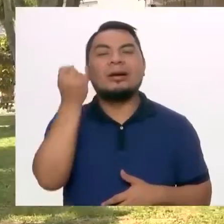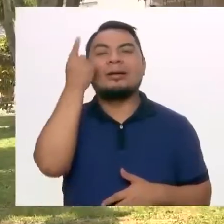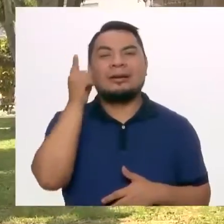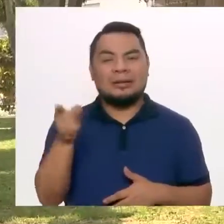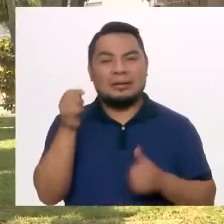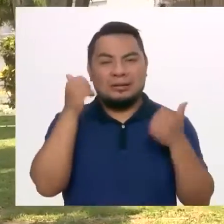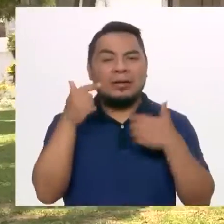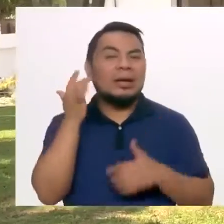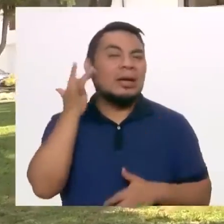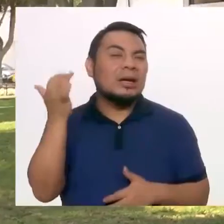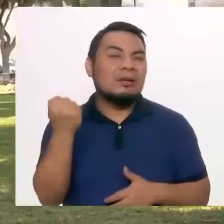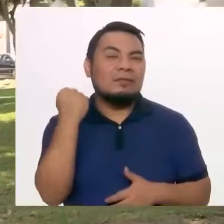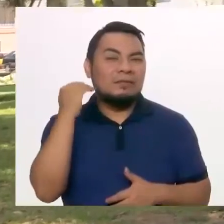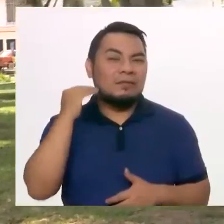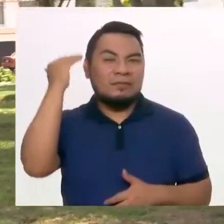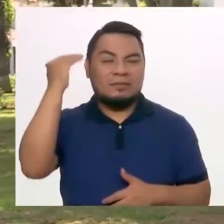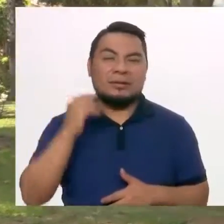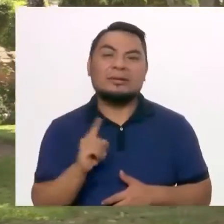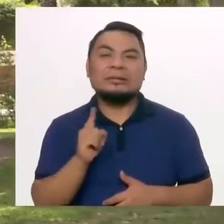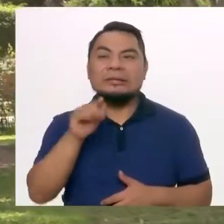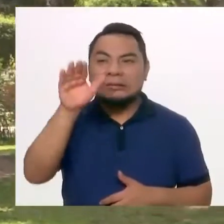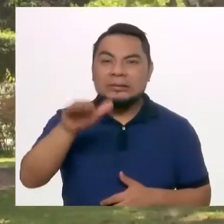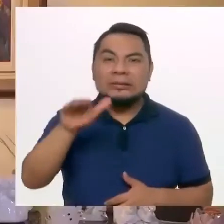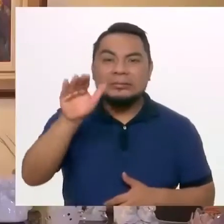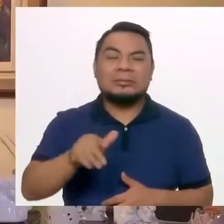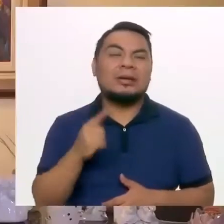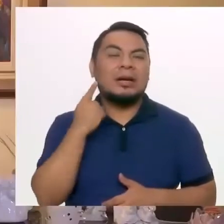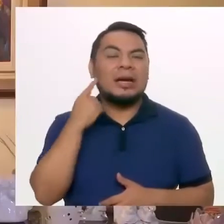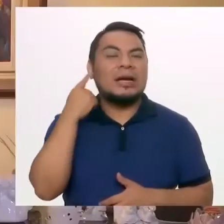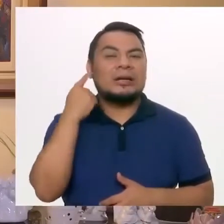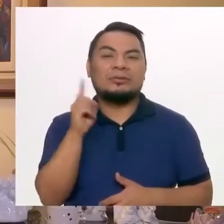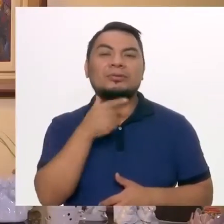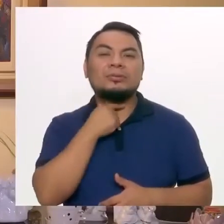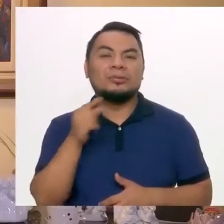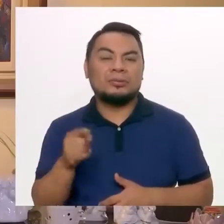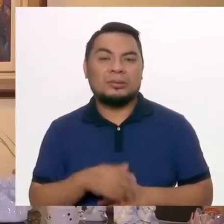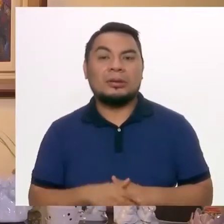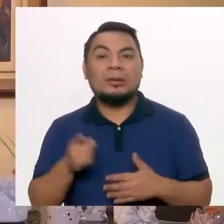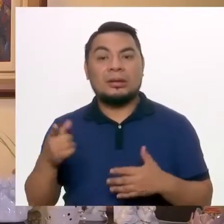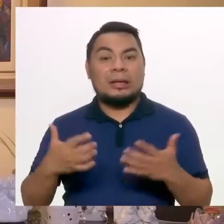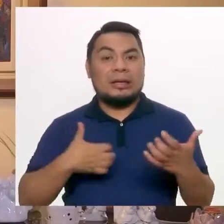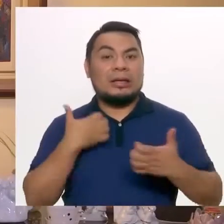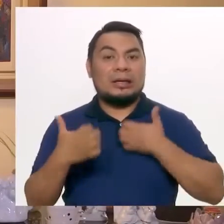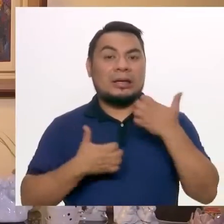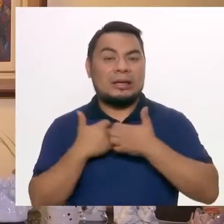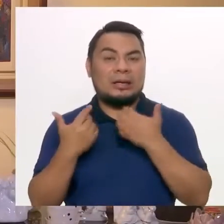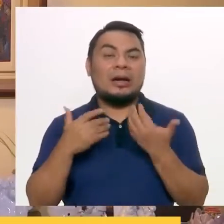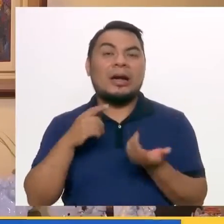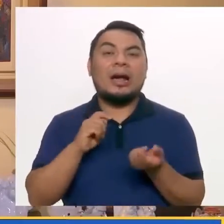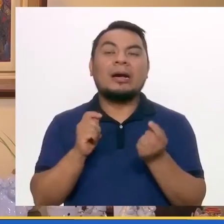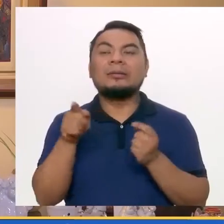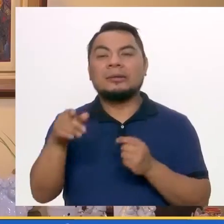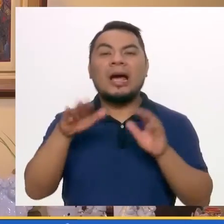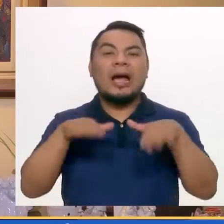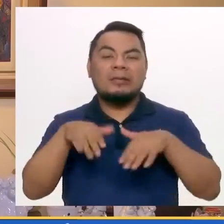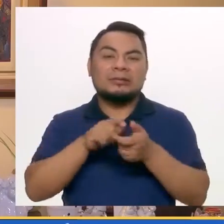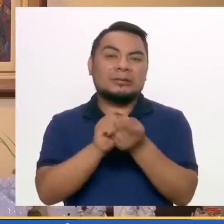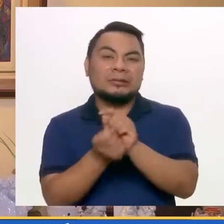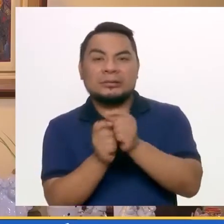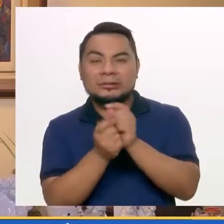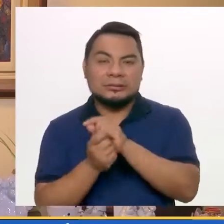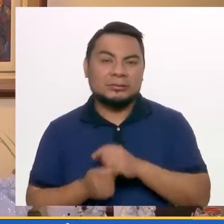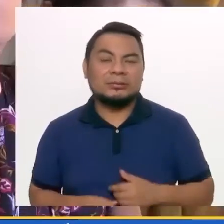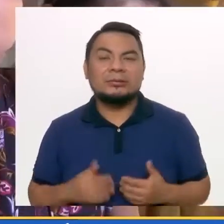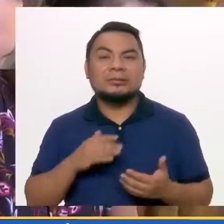fastidia, bajen el volumen, ya, hay que bajarlo. Sus estados, a veces sus estados de ánimo,